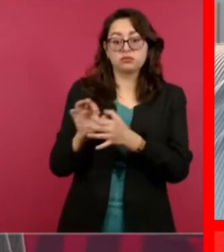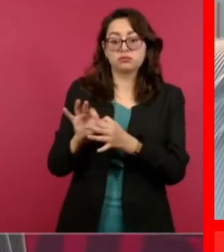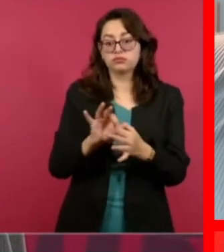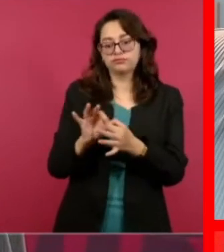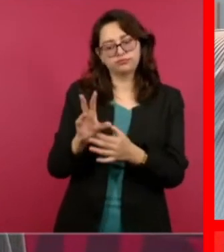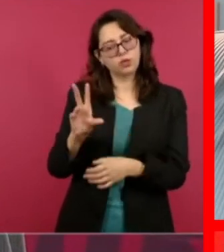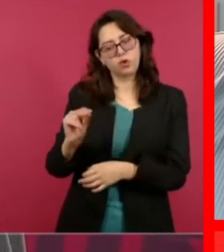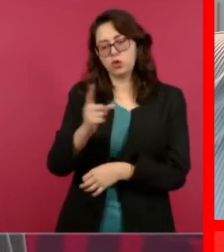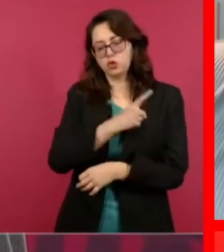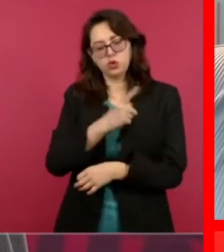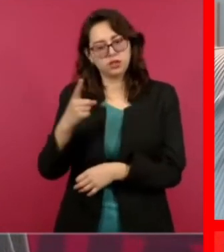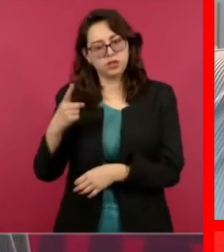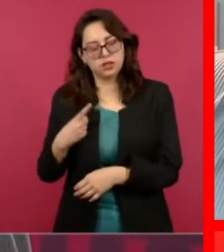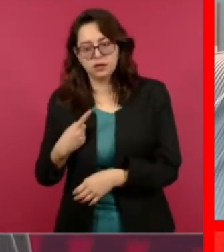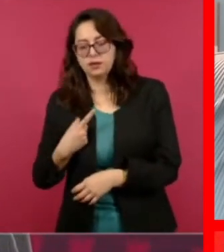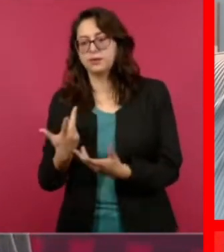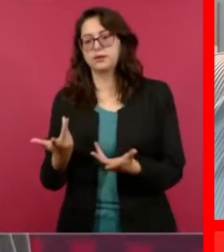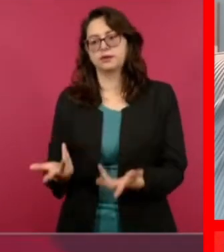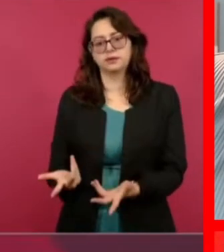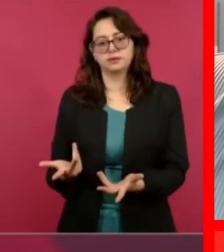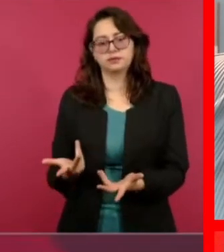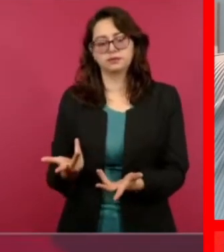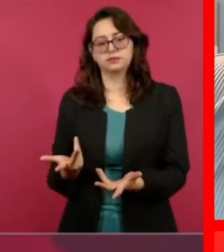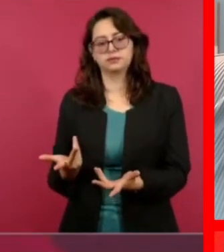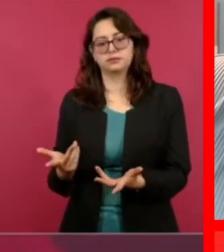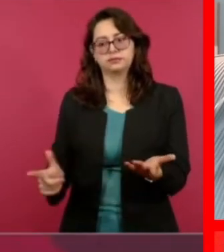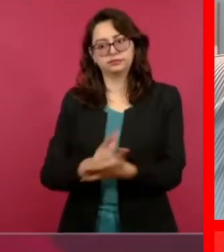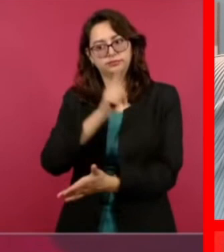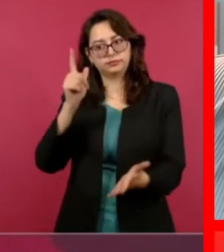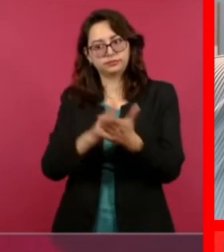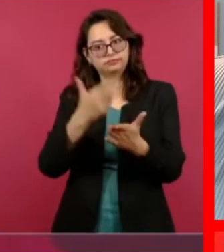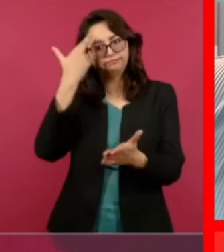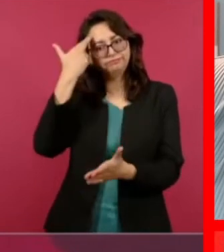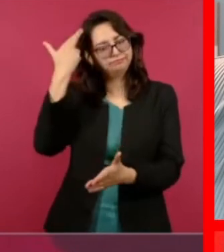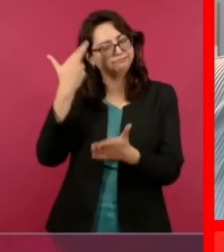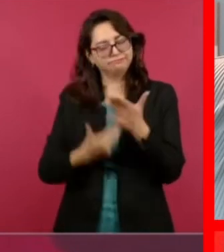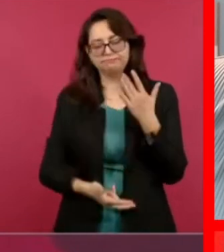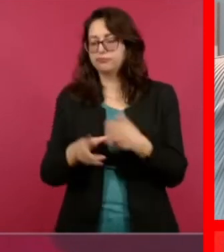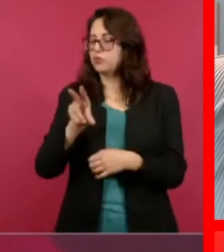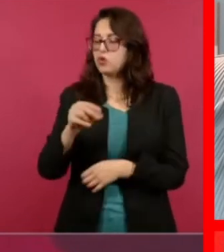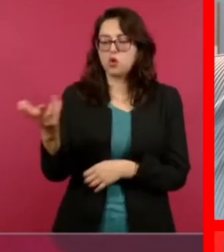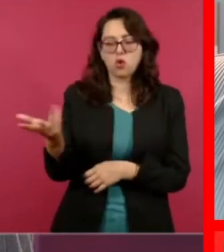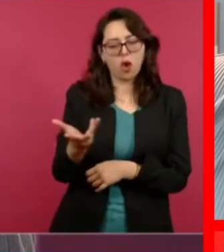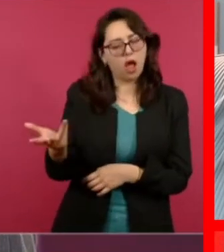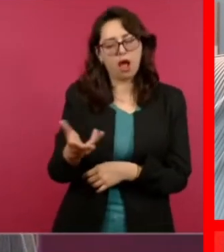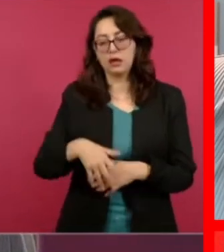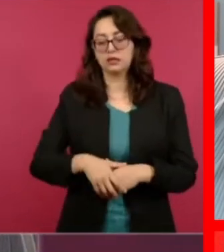en actos ilegales, que no se dejen